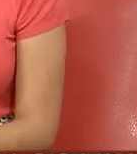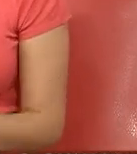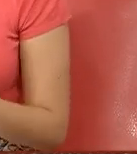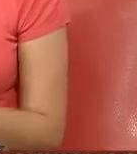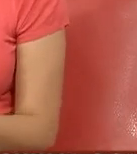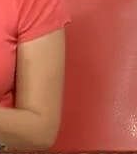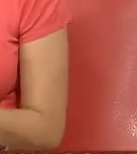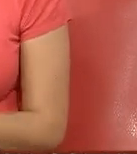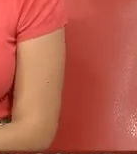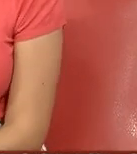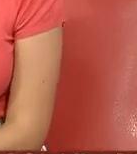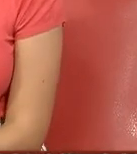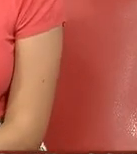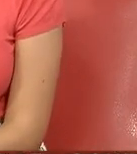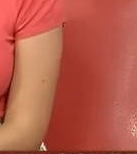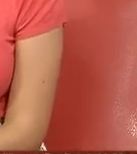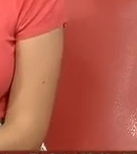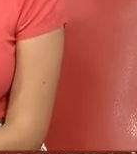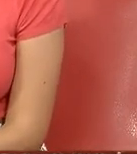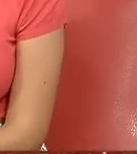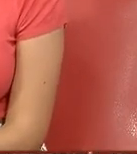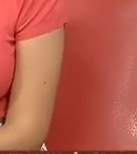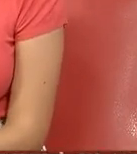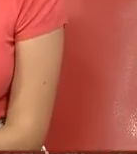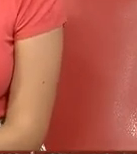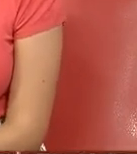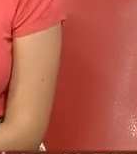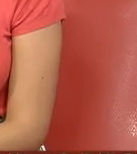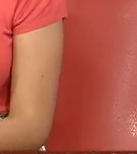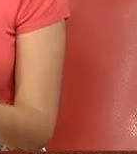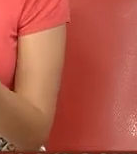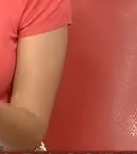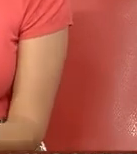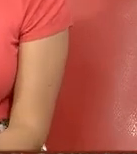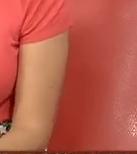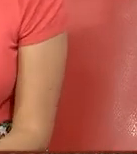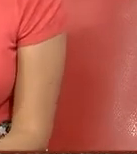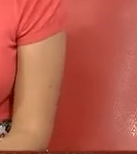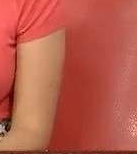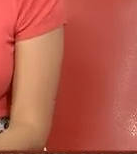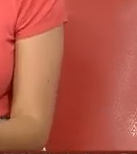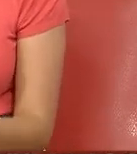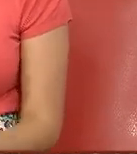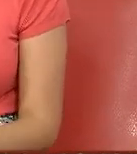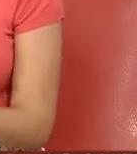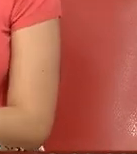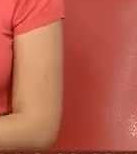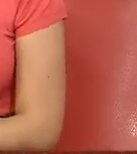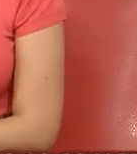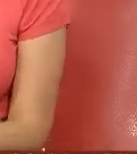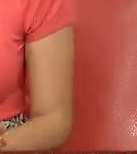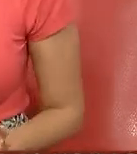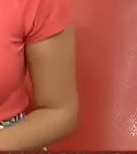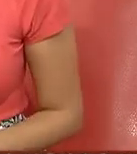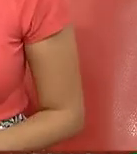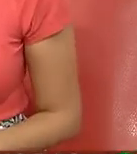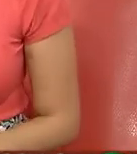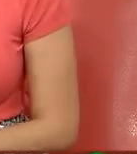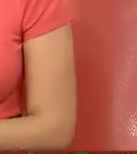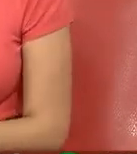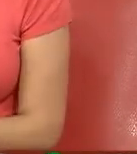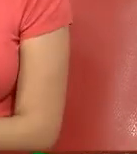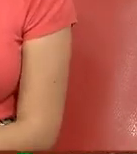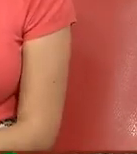eso y bueno así es como se vivió el debate a través de las redes sociales que una vez más hizo historia se vio a través de todo el